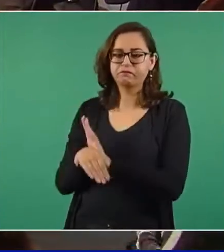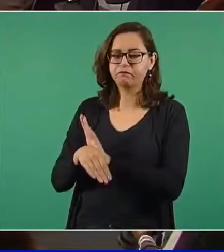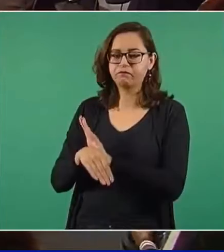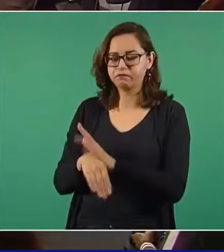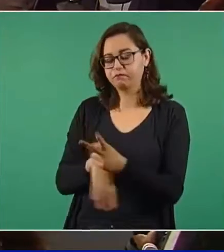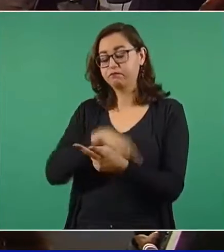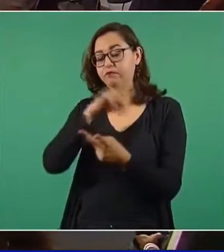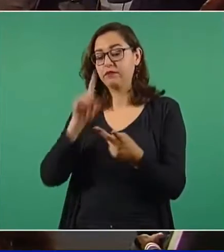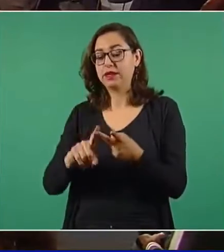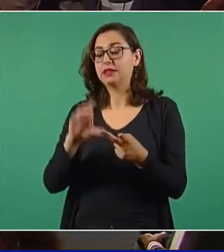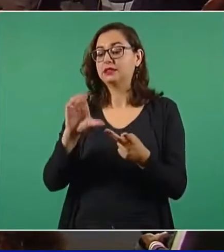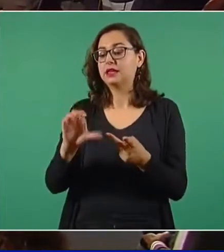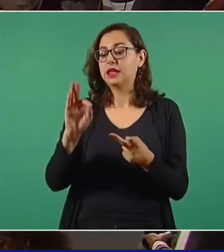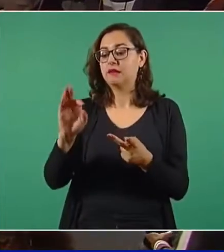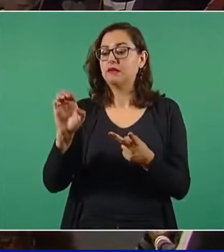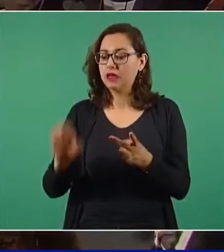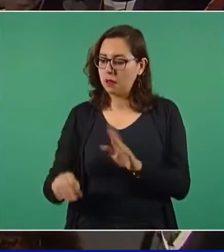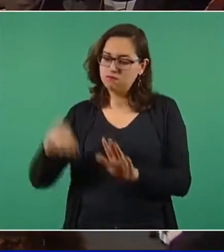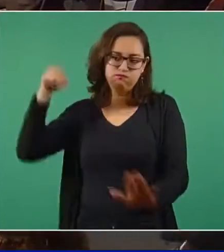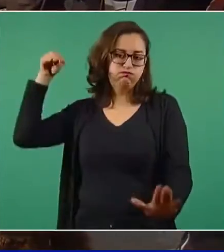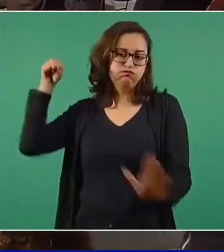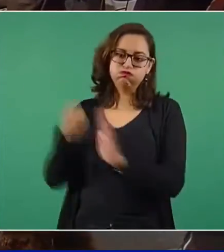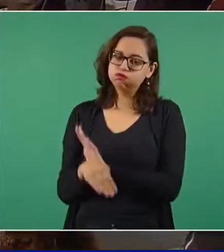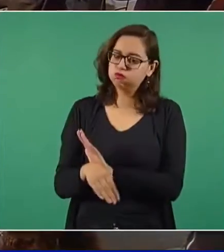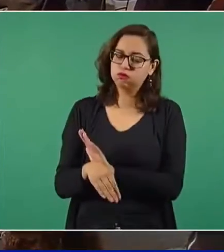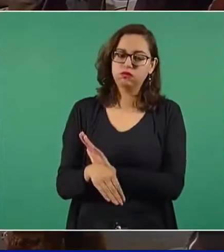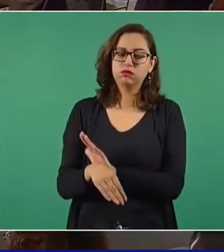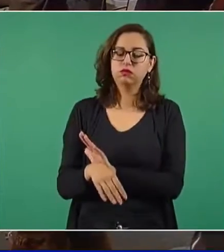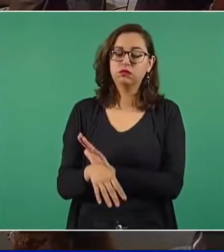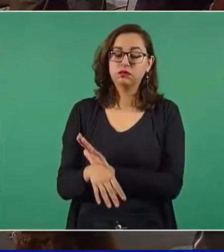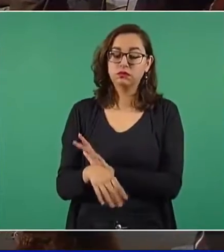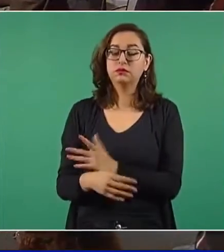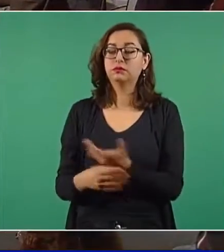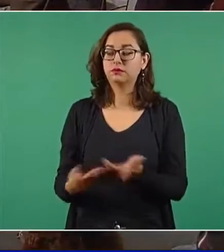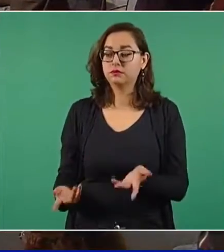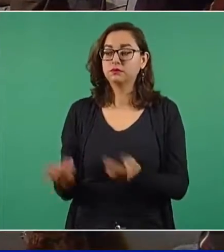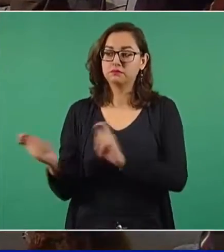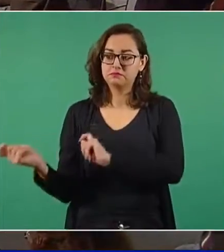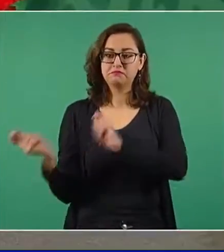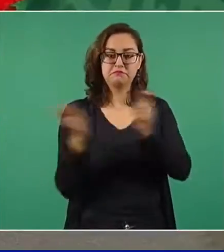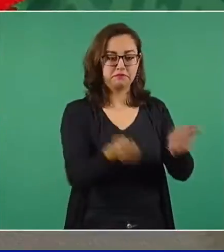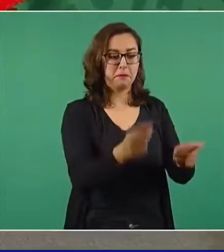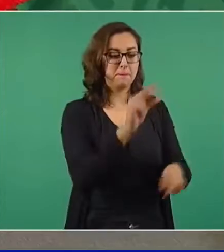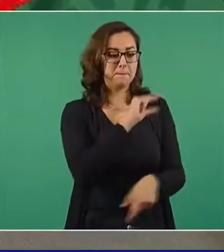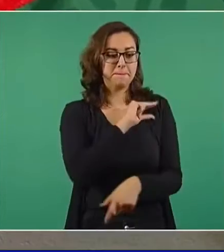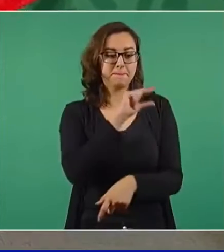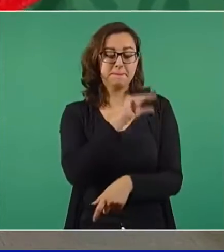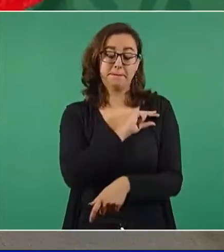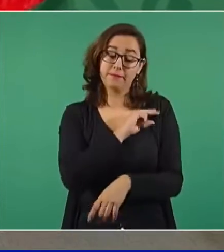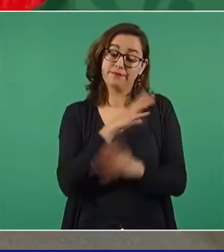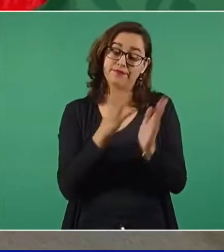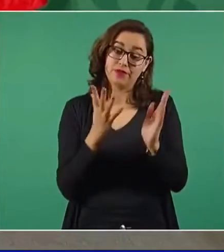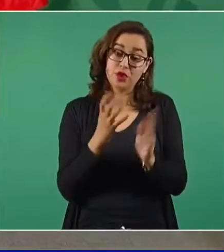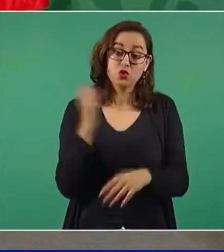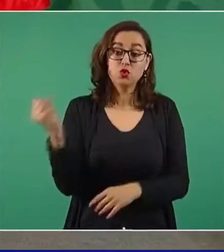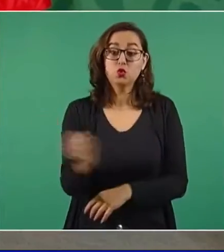la Comisión Federal de Electricidad. Afortunadamente el pueblo de México dijo basta